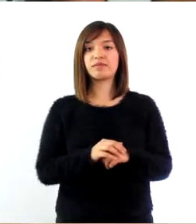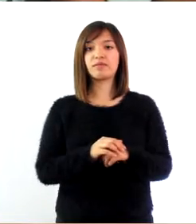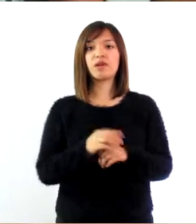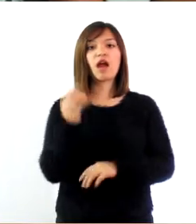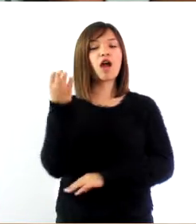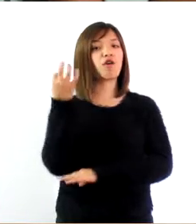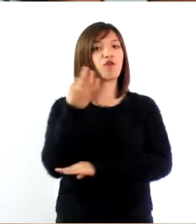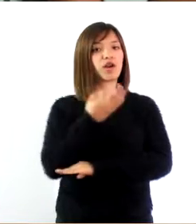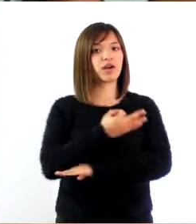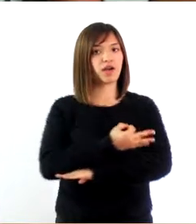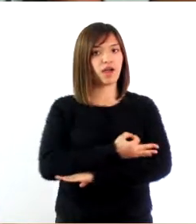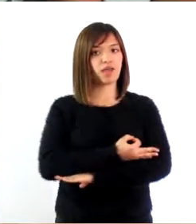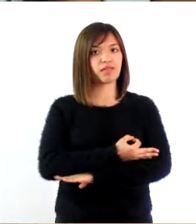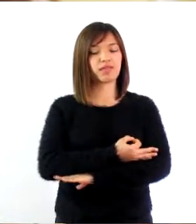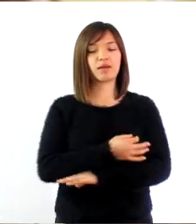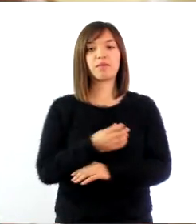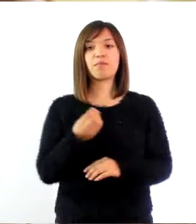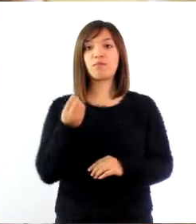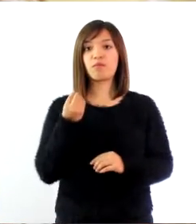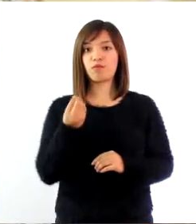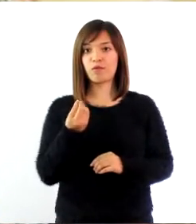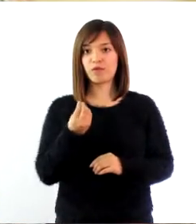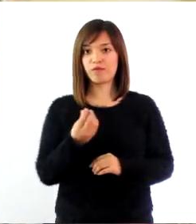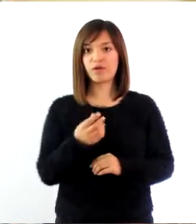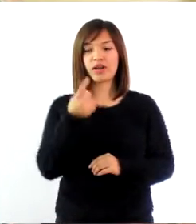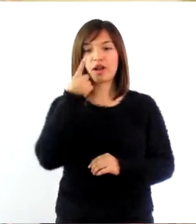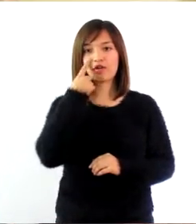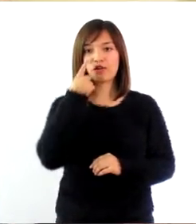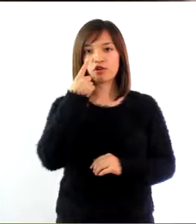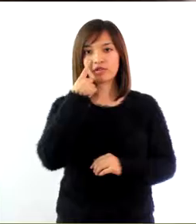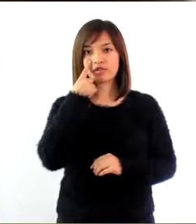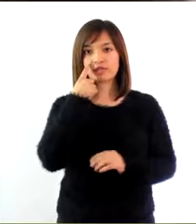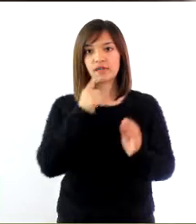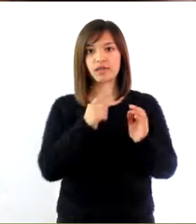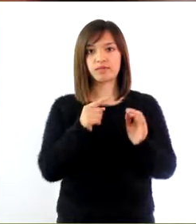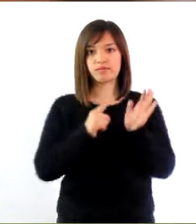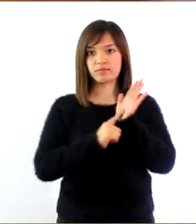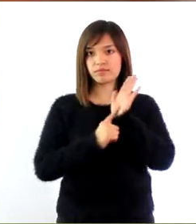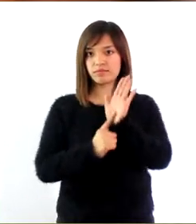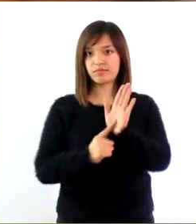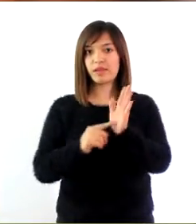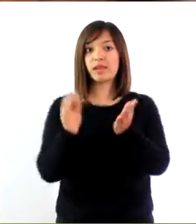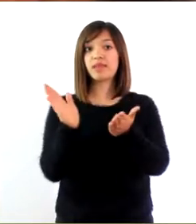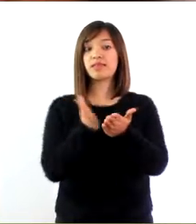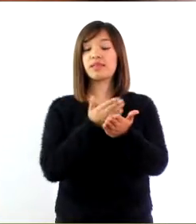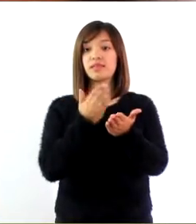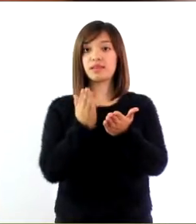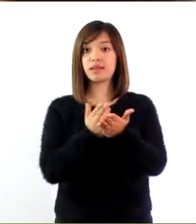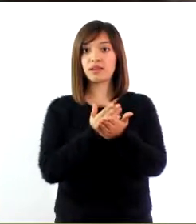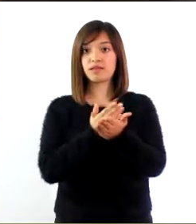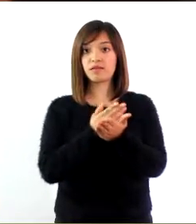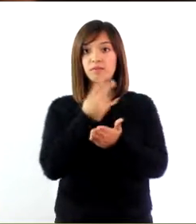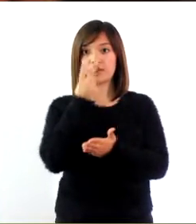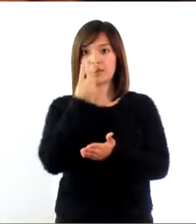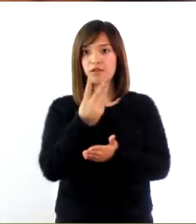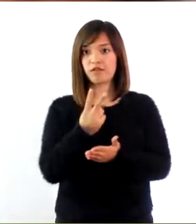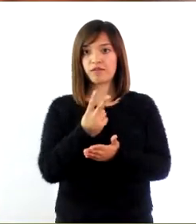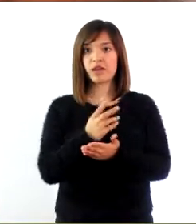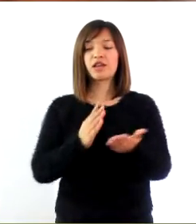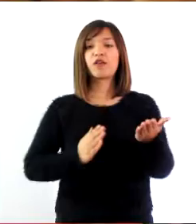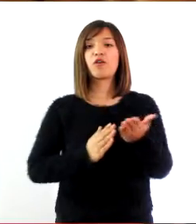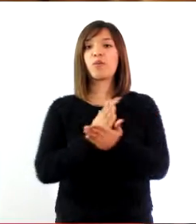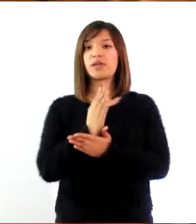semana ustedes van a echarle un vistazo para conocer el contenido. Y la próxima semana vuelvo para que podamos comenzar con la